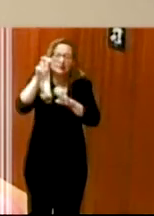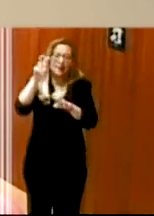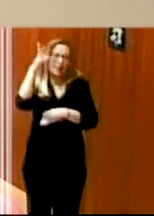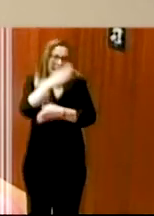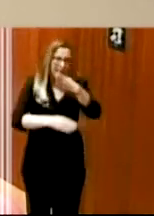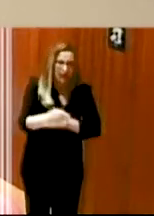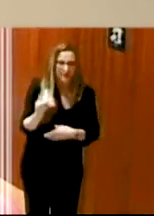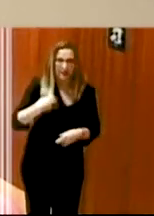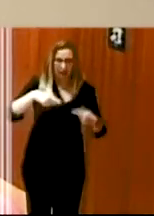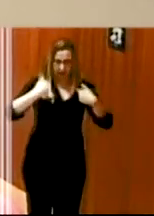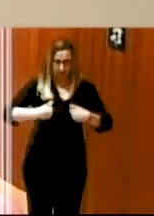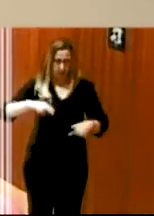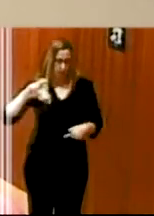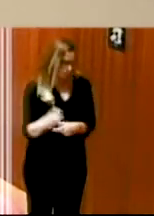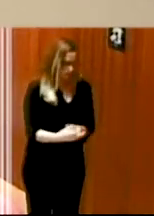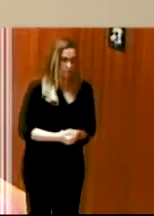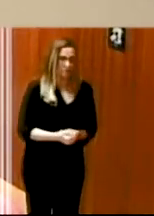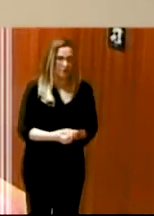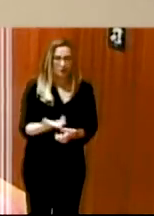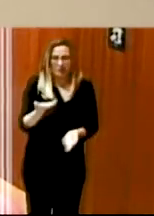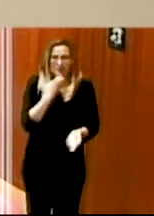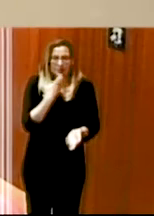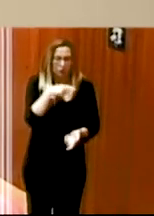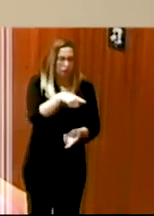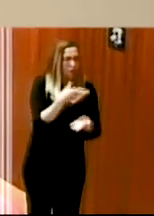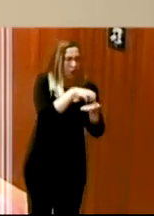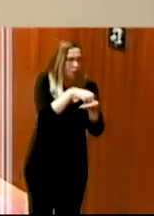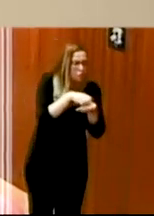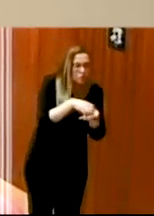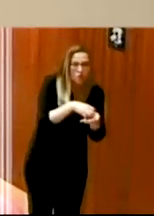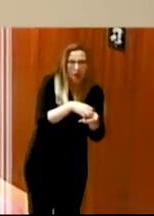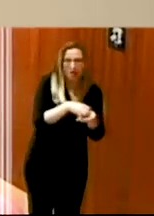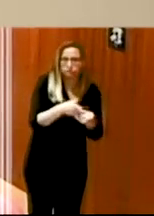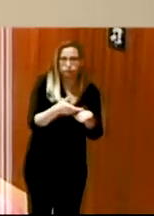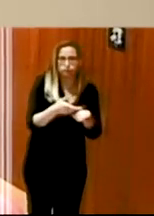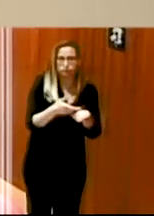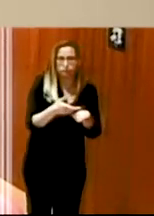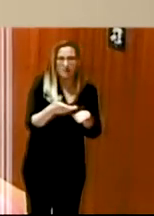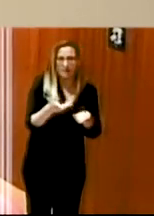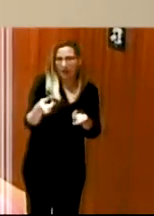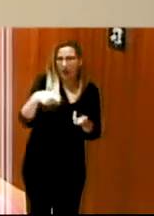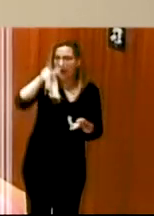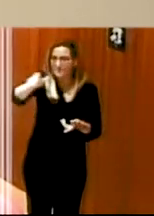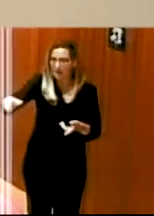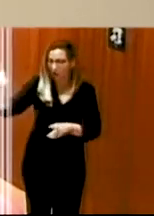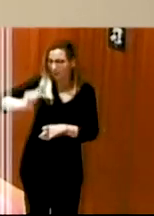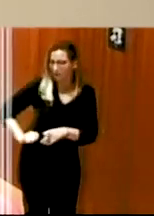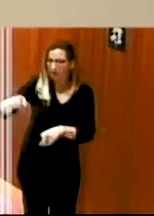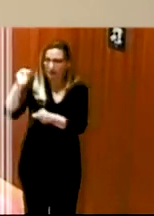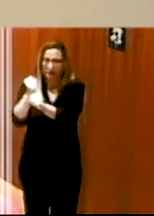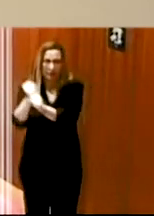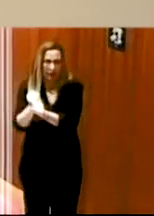que si pasa cualquier cosa si tienes cualquier duda cualquier que la gente no le resulte extraño que sepan cómo